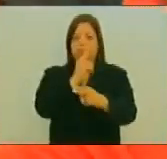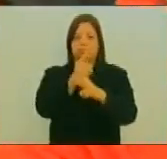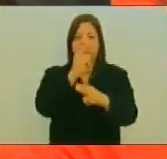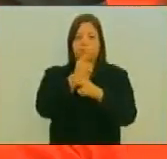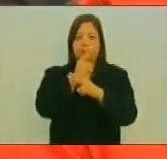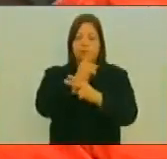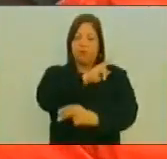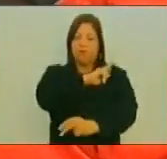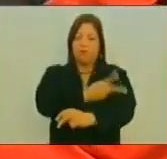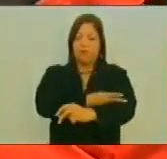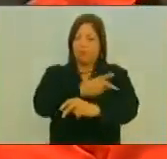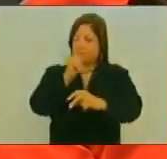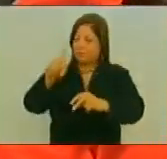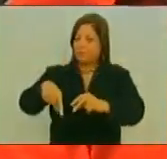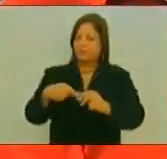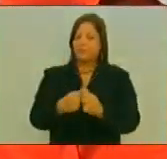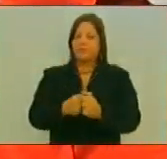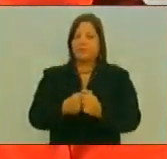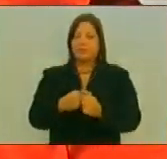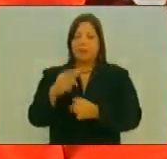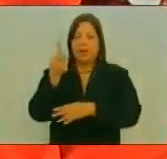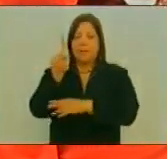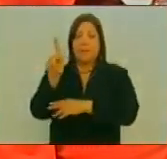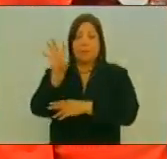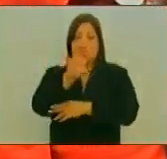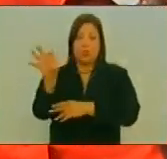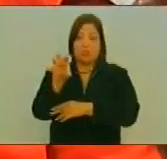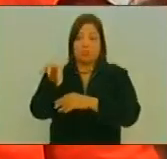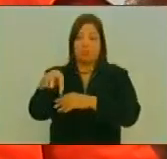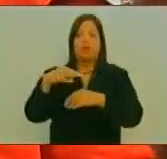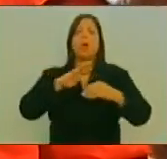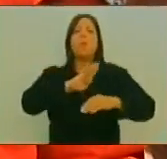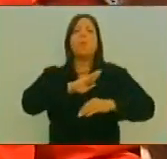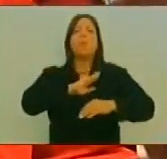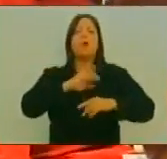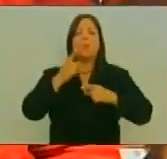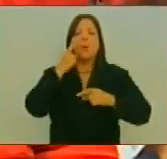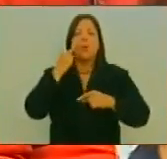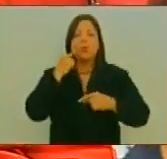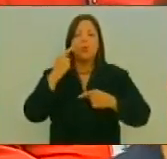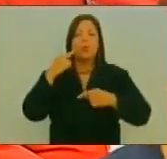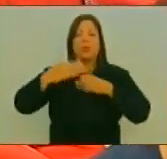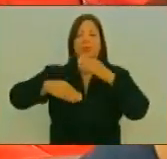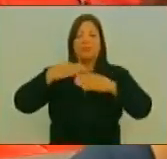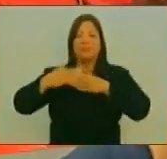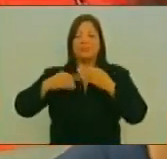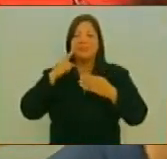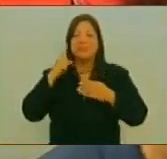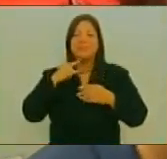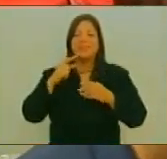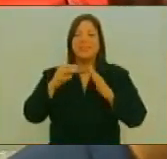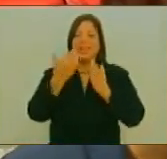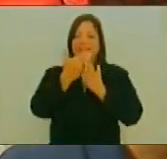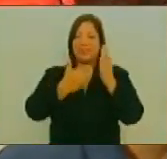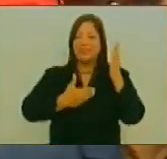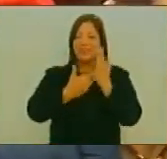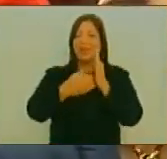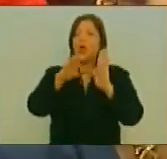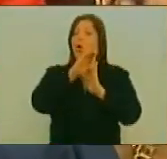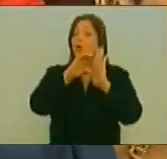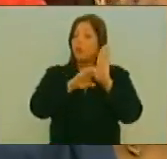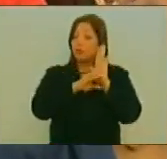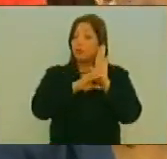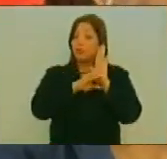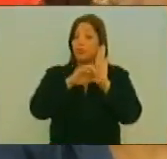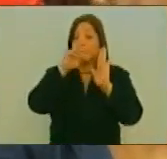Y Fortalecimiento Del Patrimonio Cultural Que Nos Identifica Como Nación A Través Del Texto Fundamental